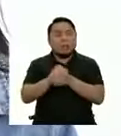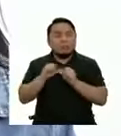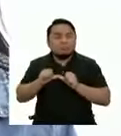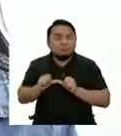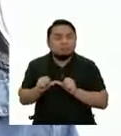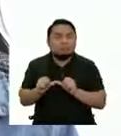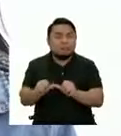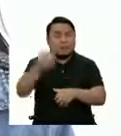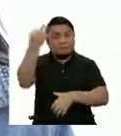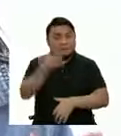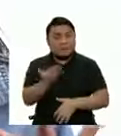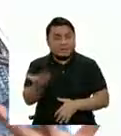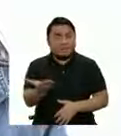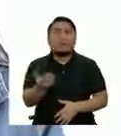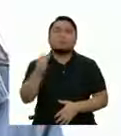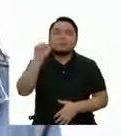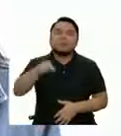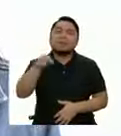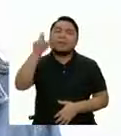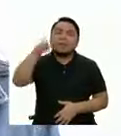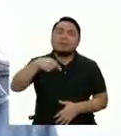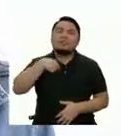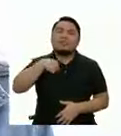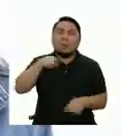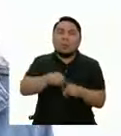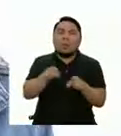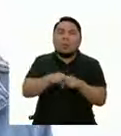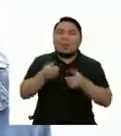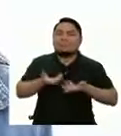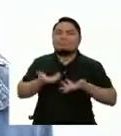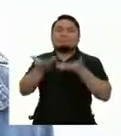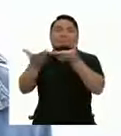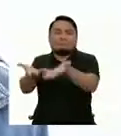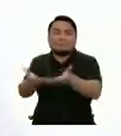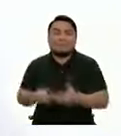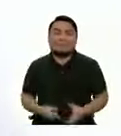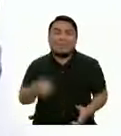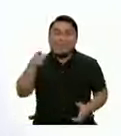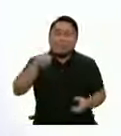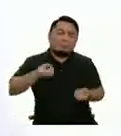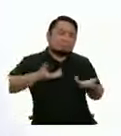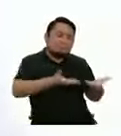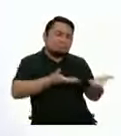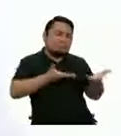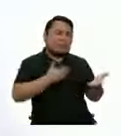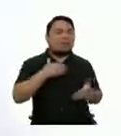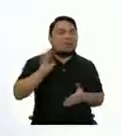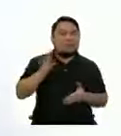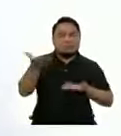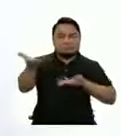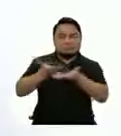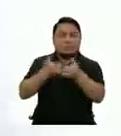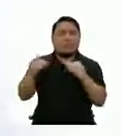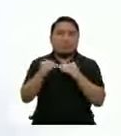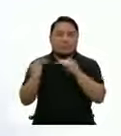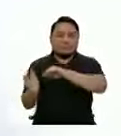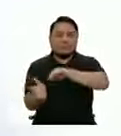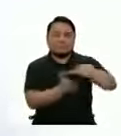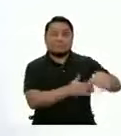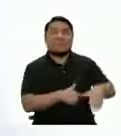duradera Y auténtica Debemos ser recíprocos En la misma medida Valor del coraje